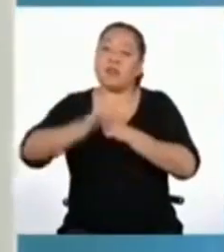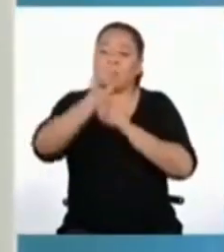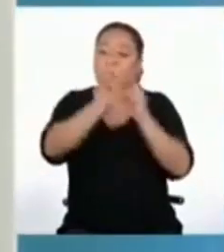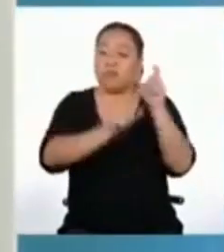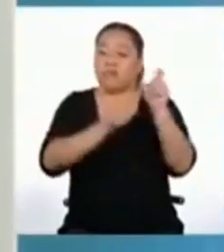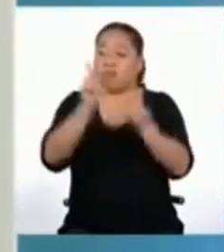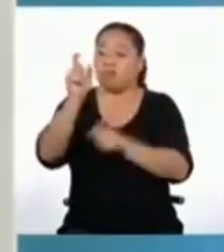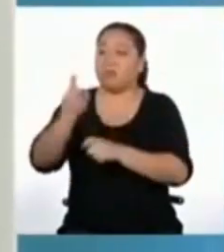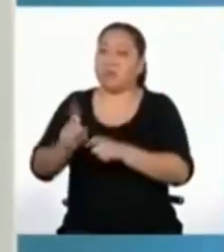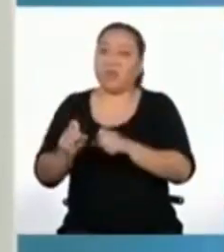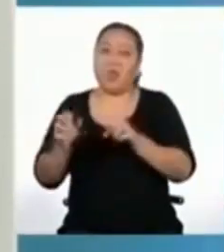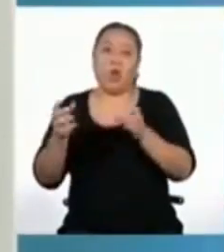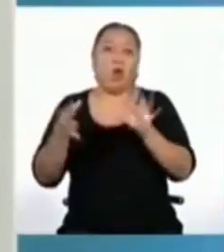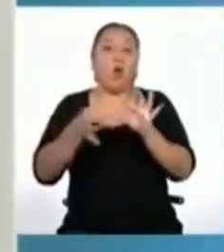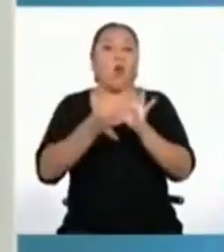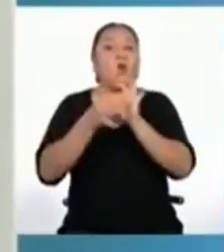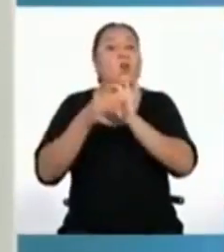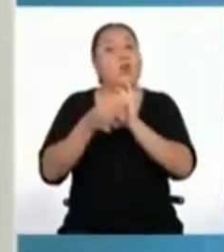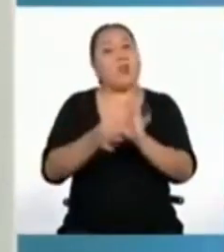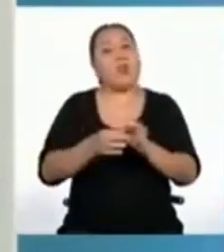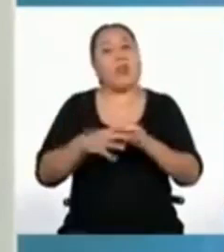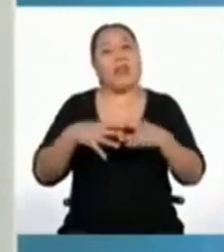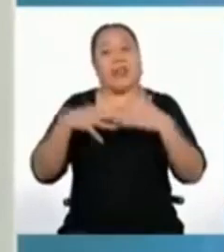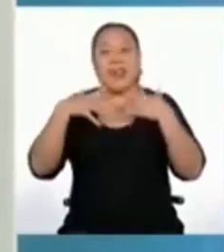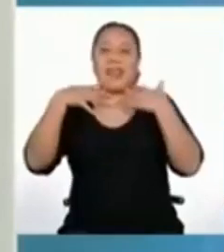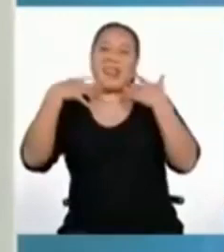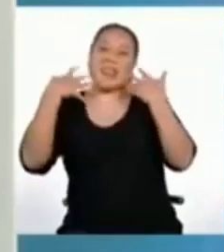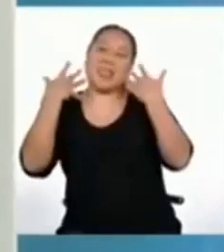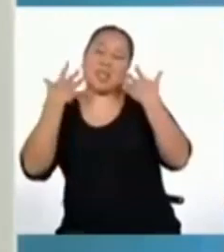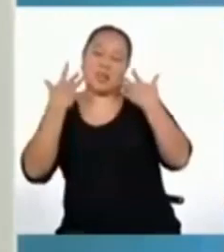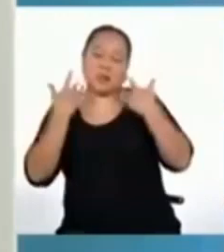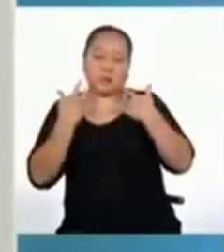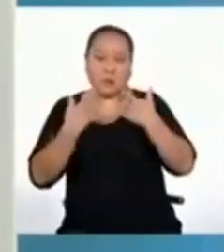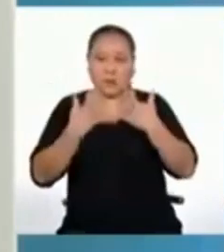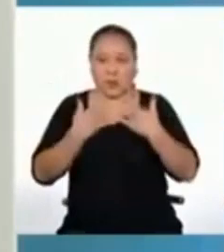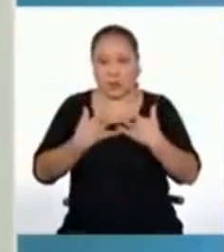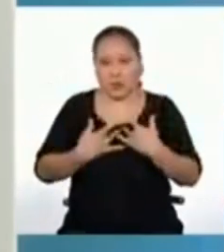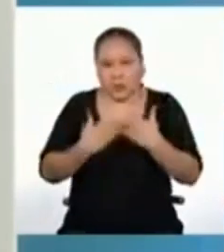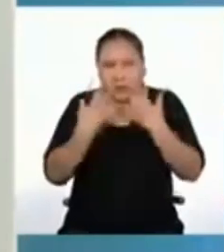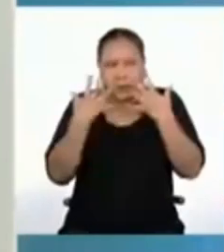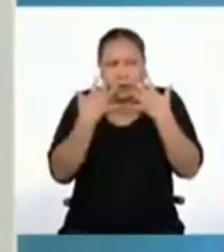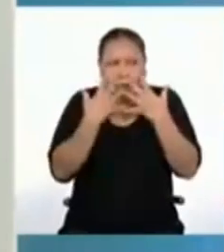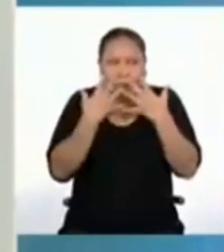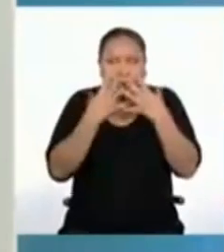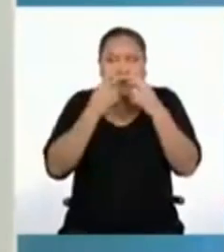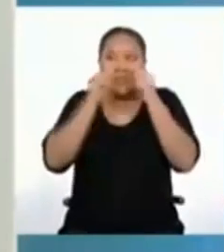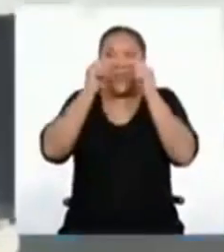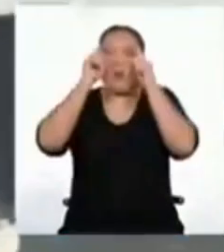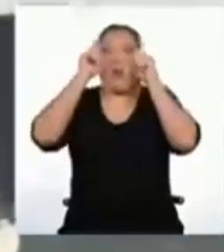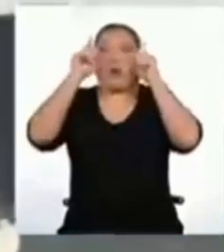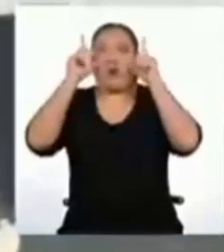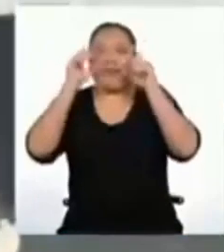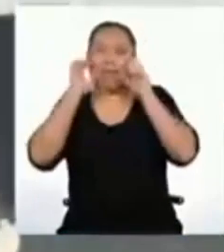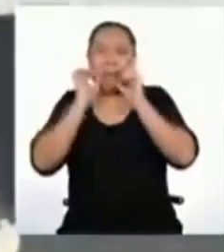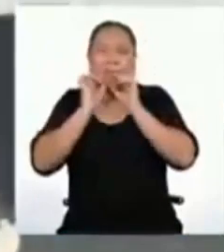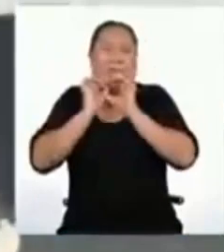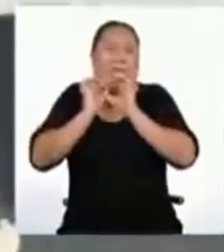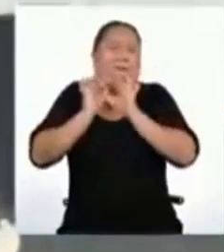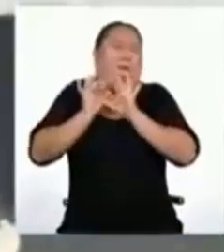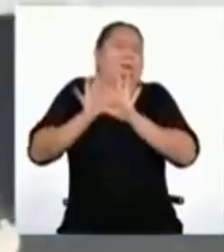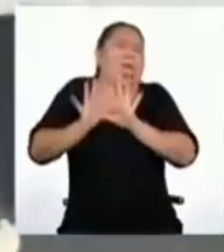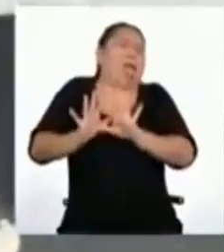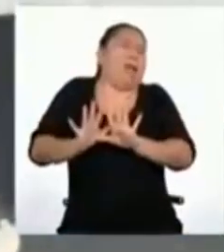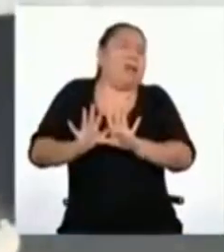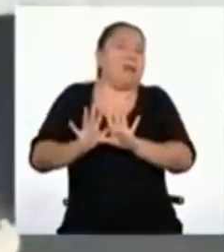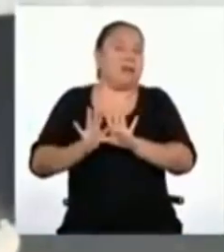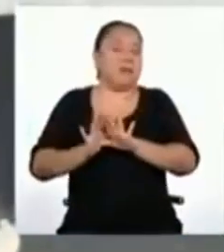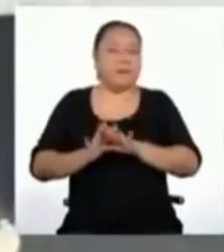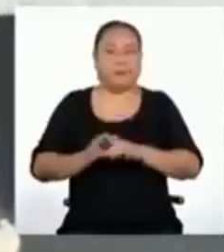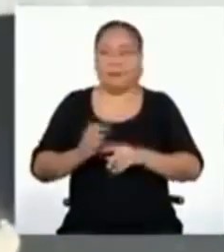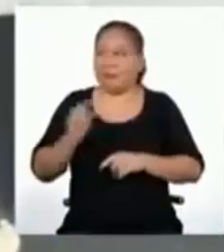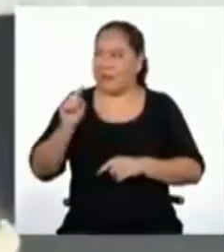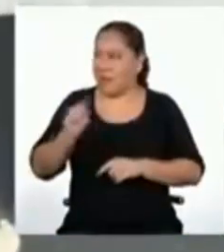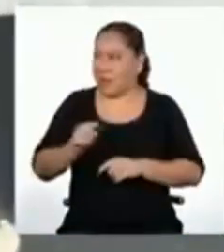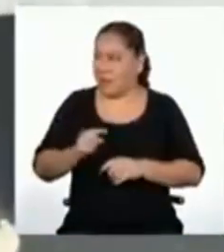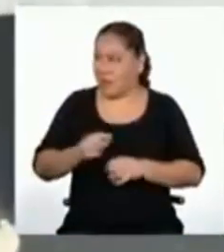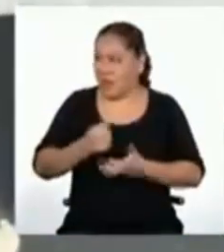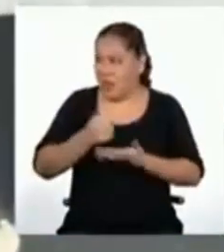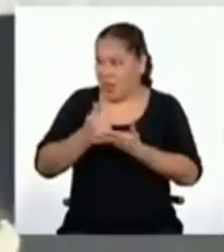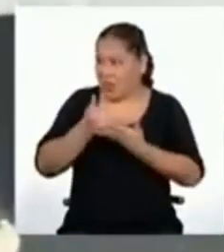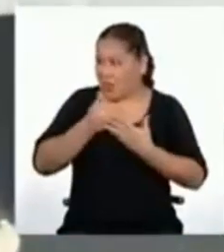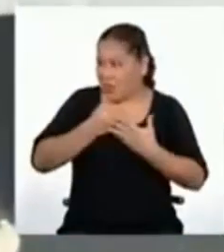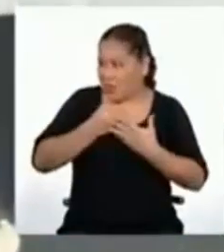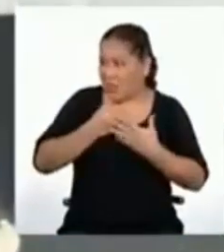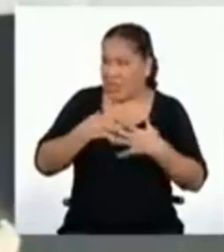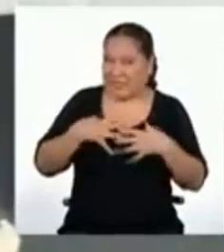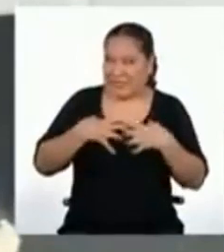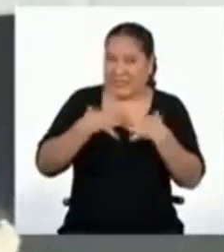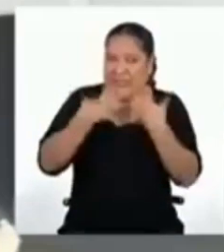junto a la alegría, tristeza, miedo, sorpresa y asco. ¿Y sirve de algo, digo, tiene